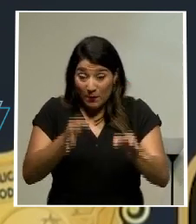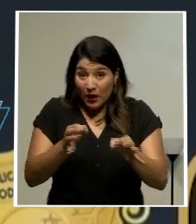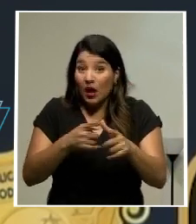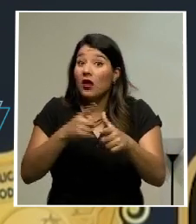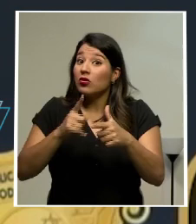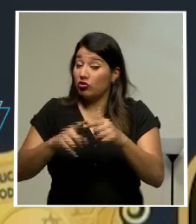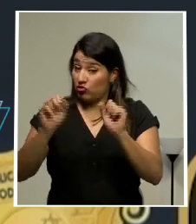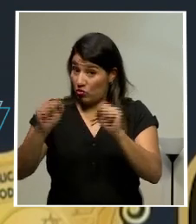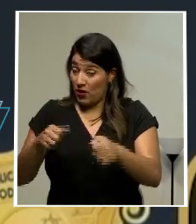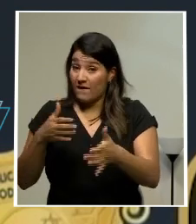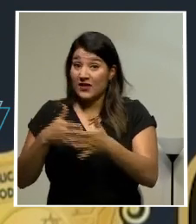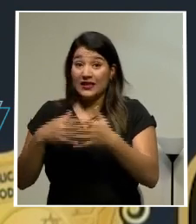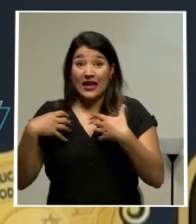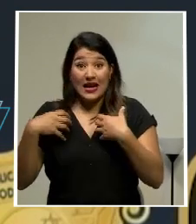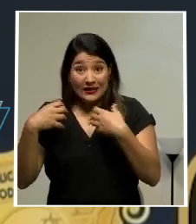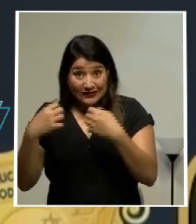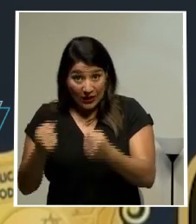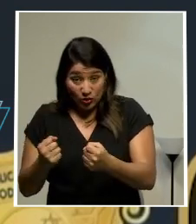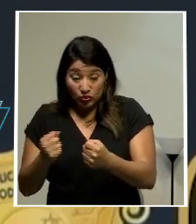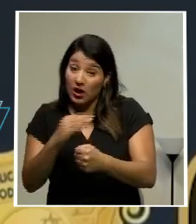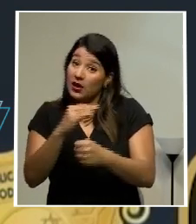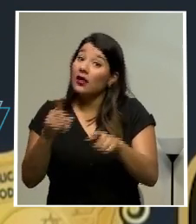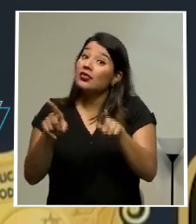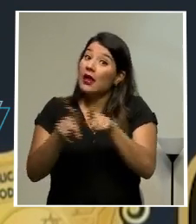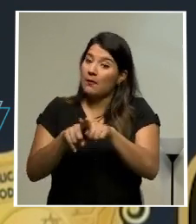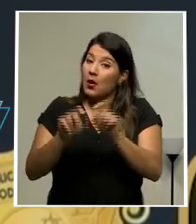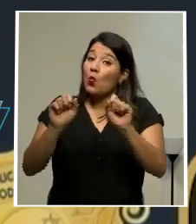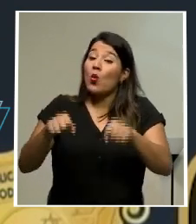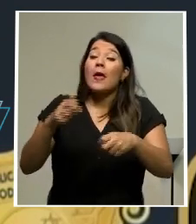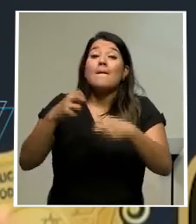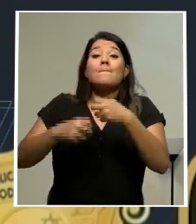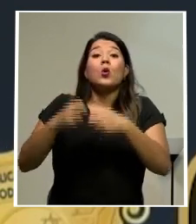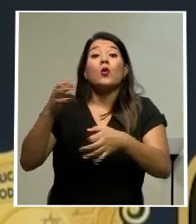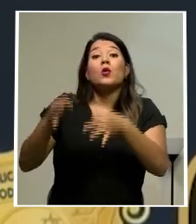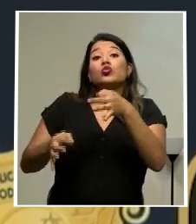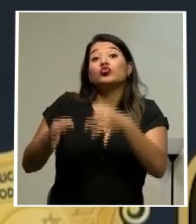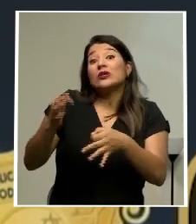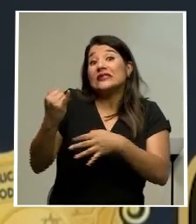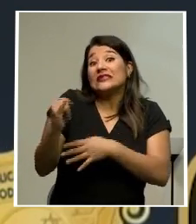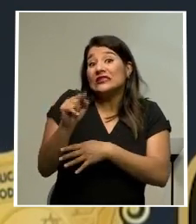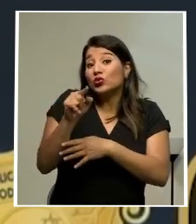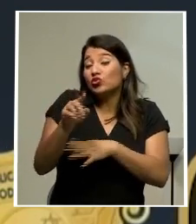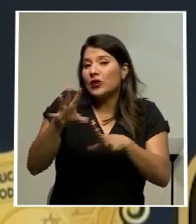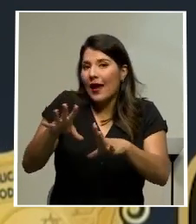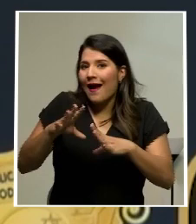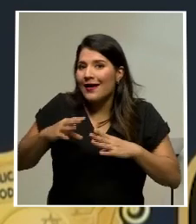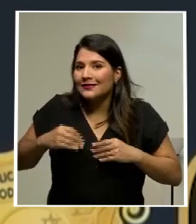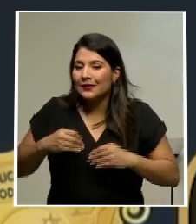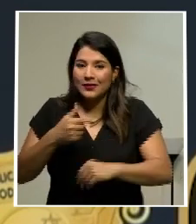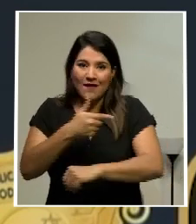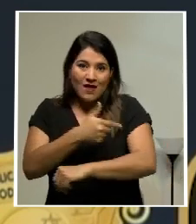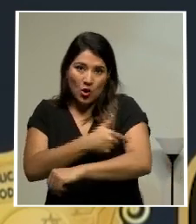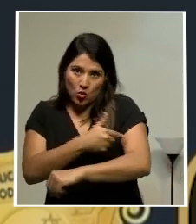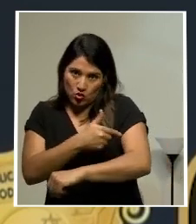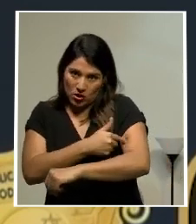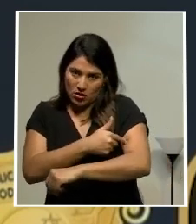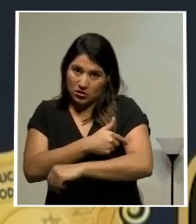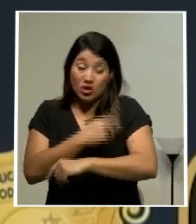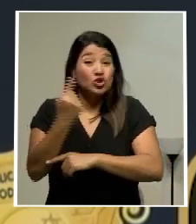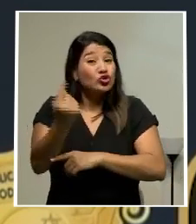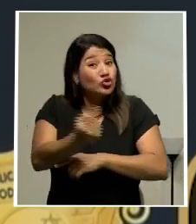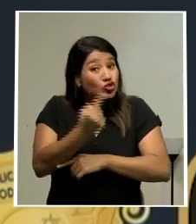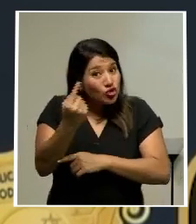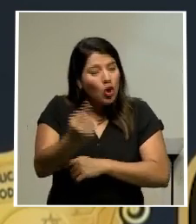implicar algún tipo de responsabilidad penal para la persona que capta o recibe una vacuna que fue